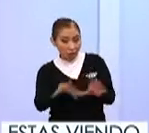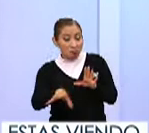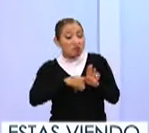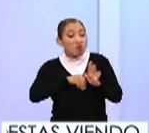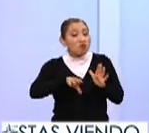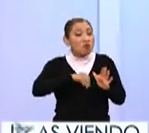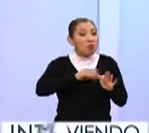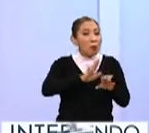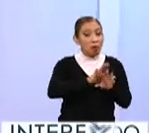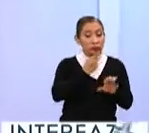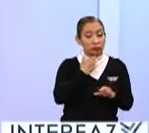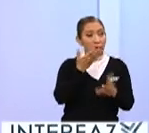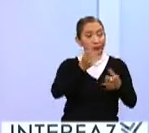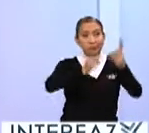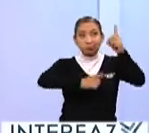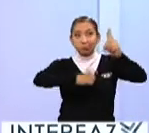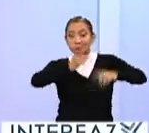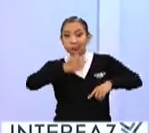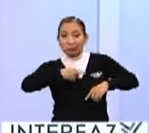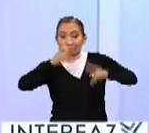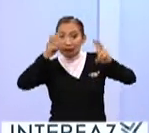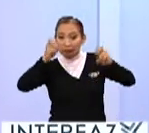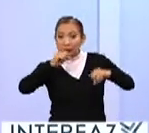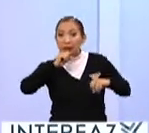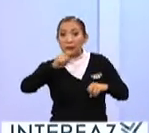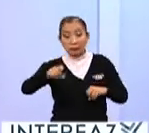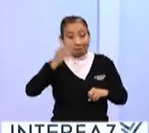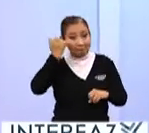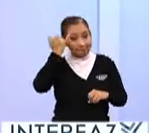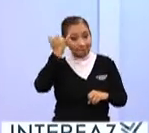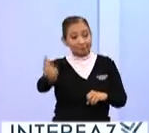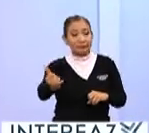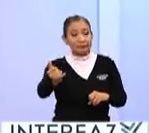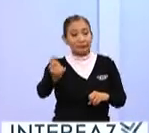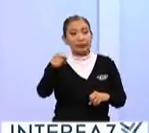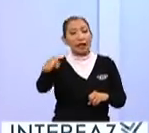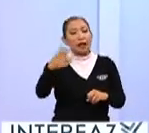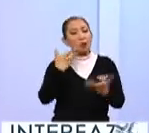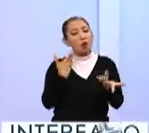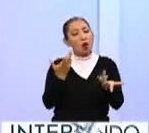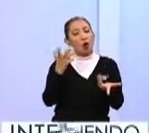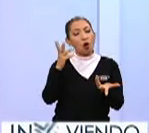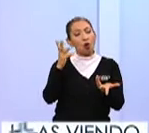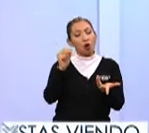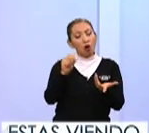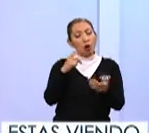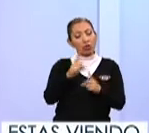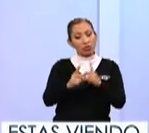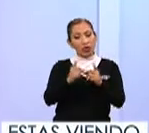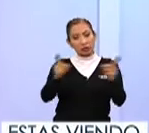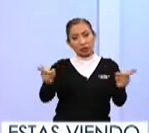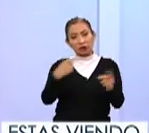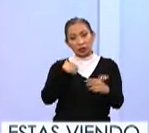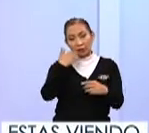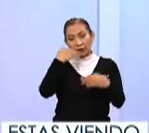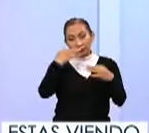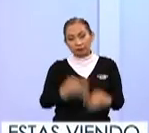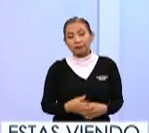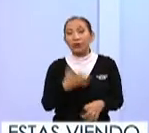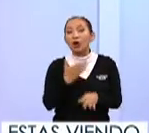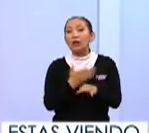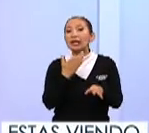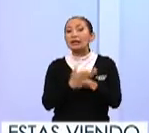pueden enfrentar por no tener claridad en estos temas, sino también en impedírsele un desarrollo oportuno.